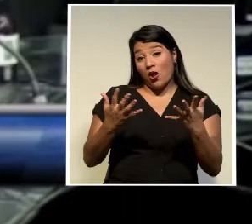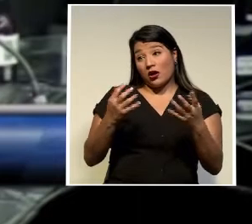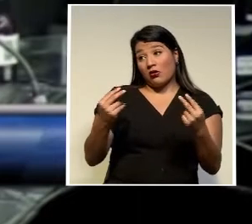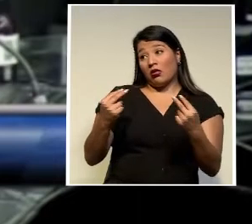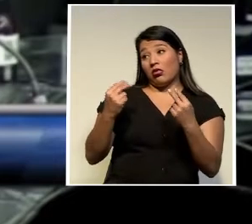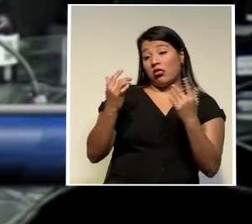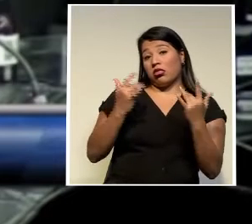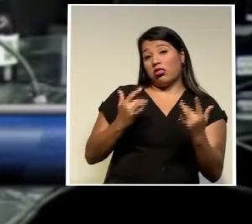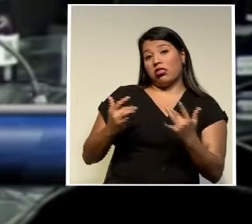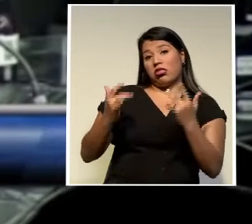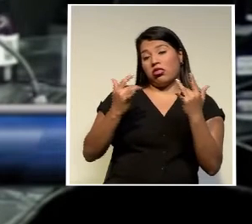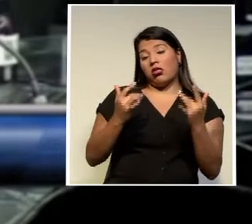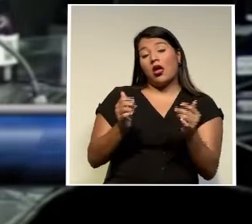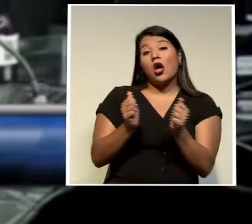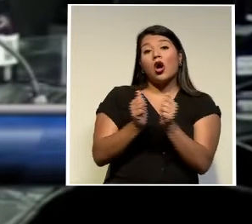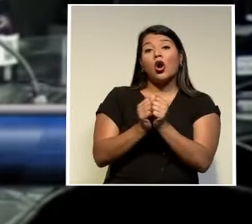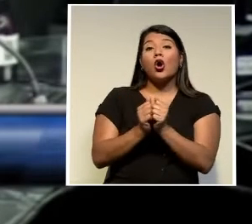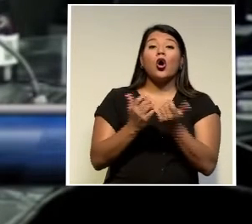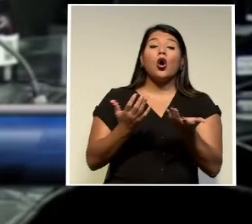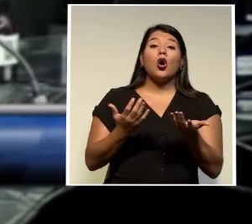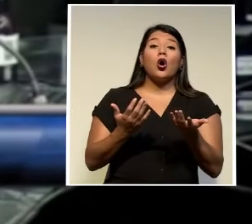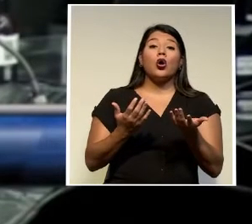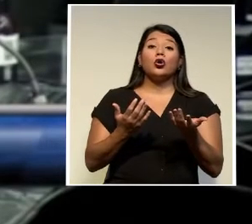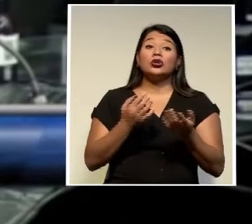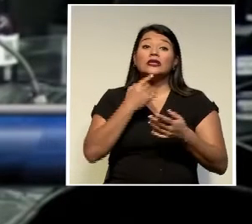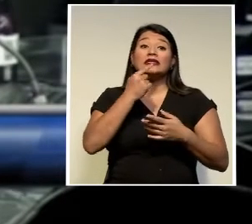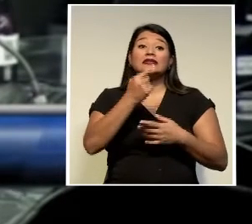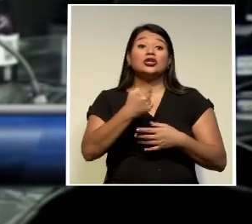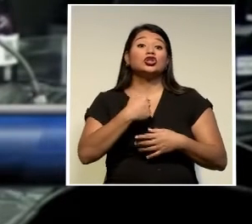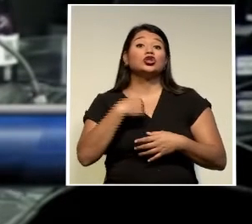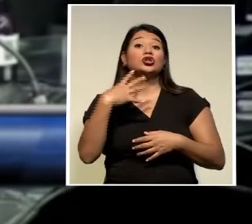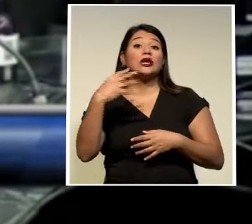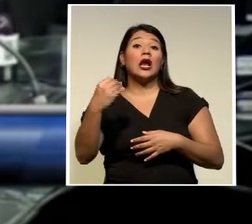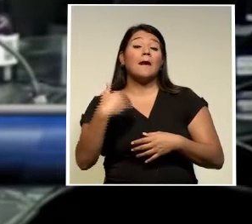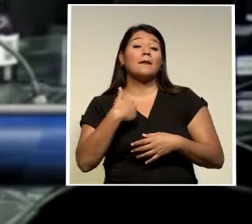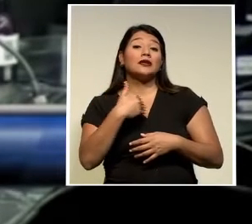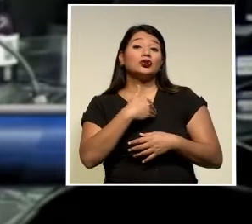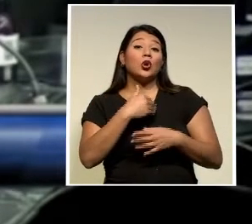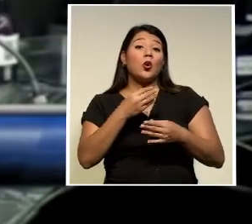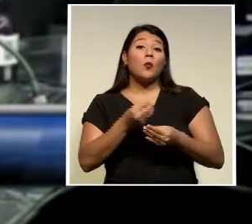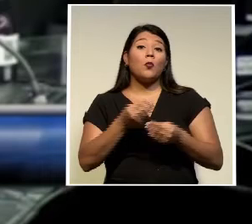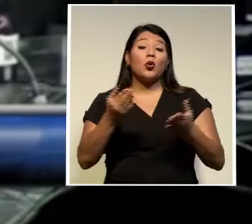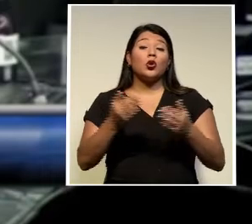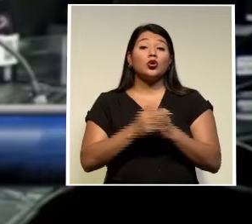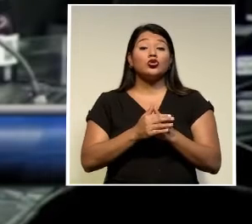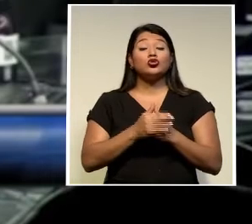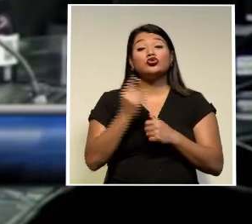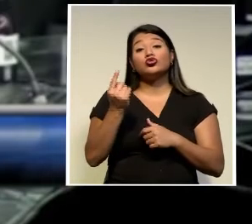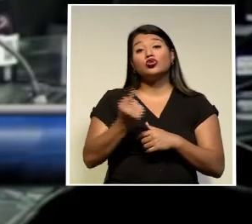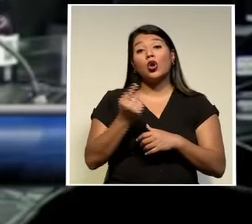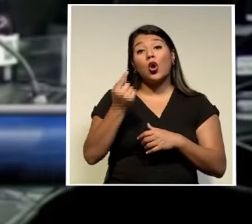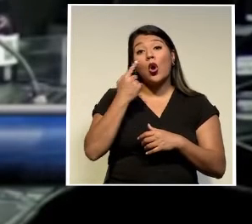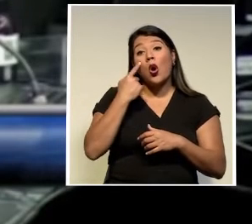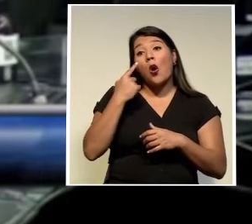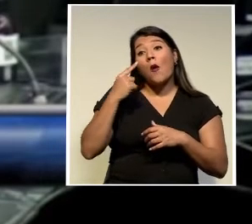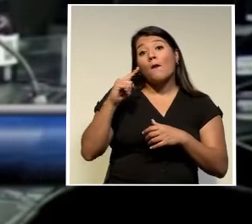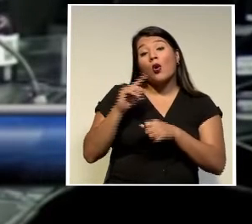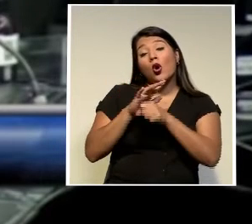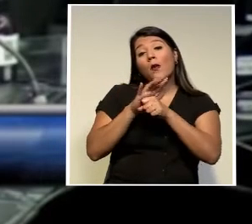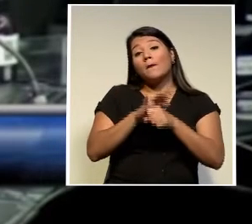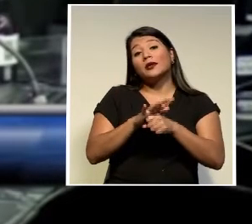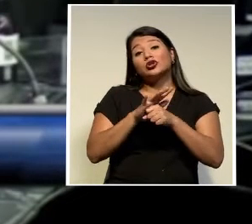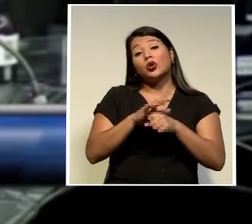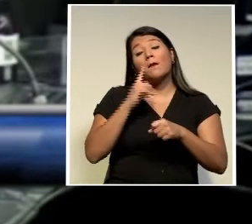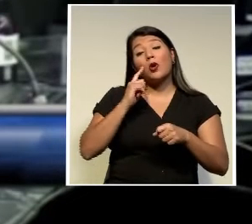con la falsa premisa de que su salida del ministerio público fue de alguna manera el resultado de injerencias de la Corte